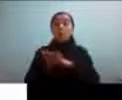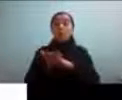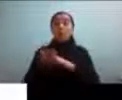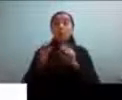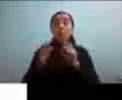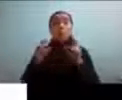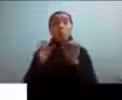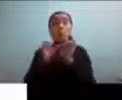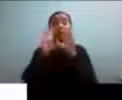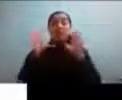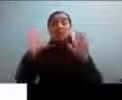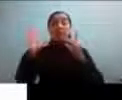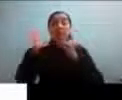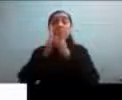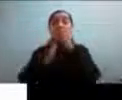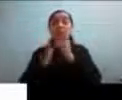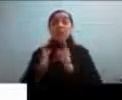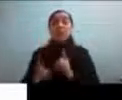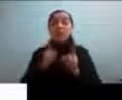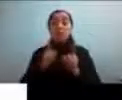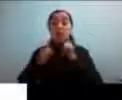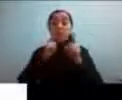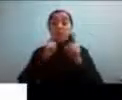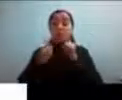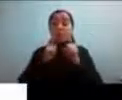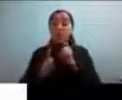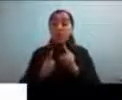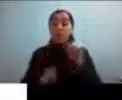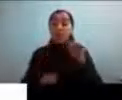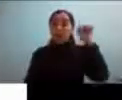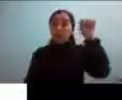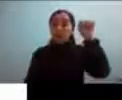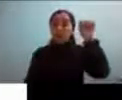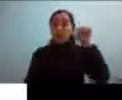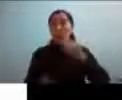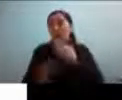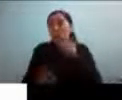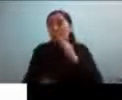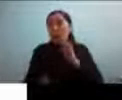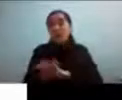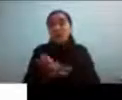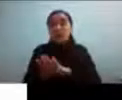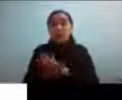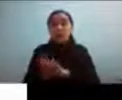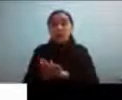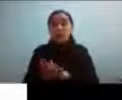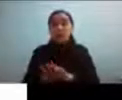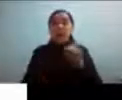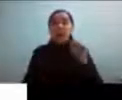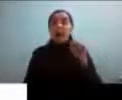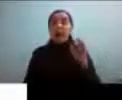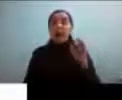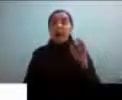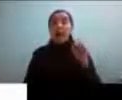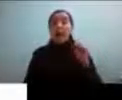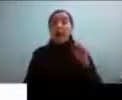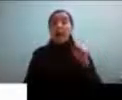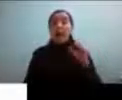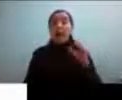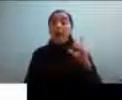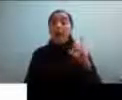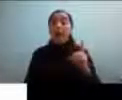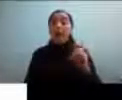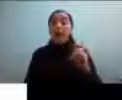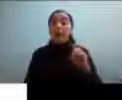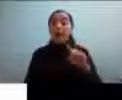diagnósticas en autismo y el mejor ejemplo que puedo dar es el A2 que algunos de ustedes pueden